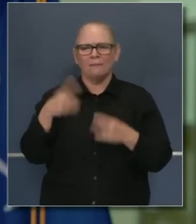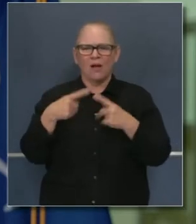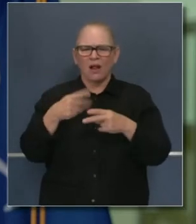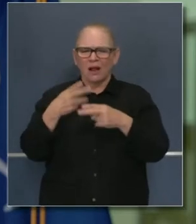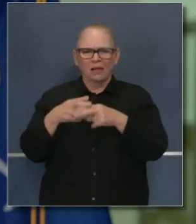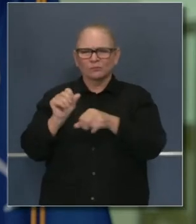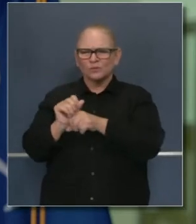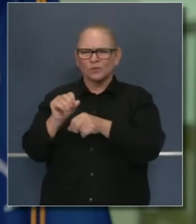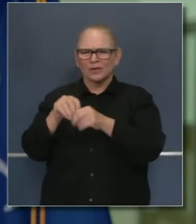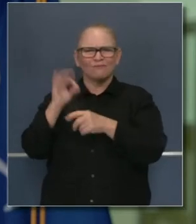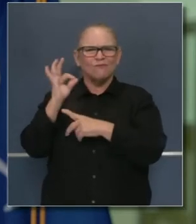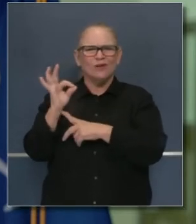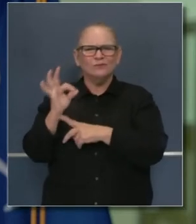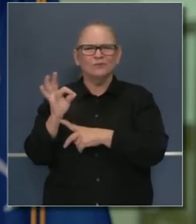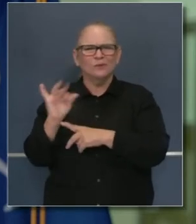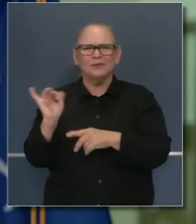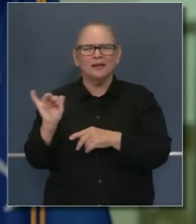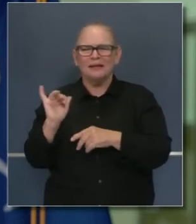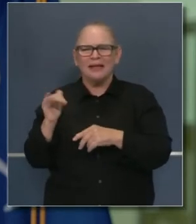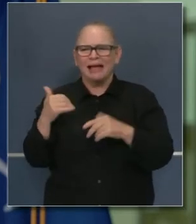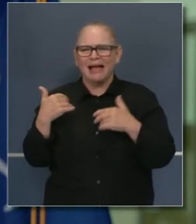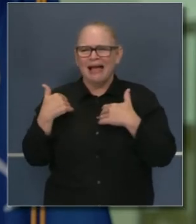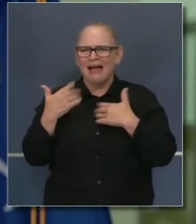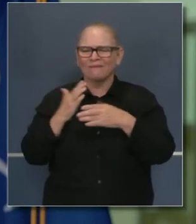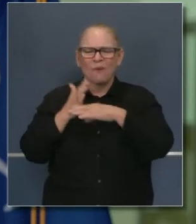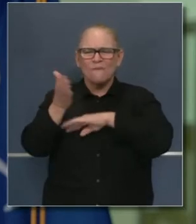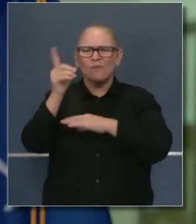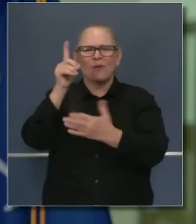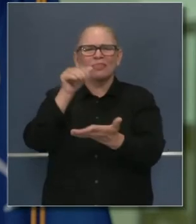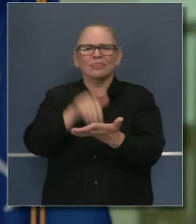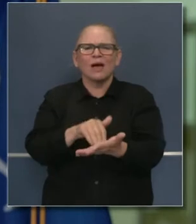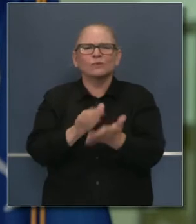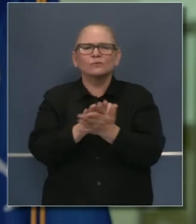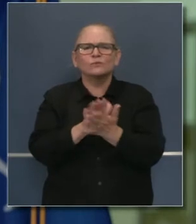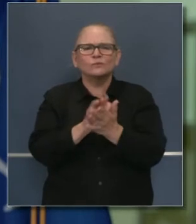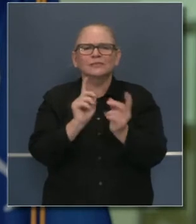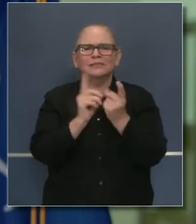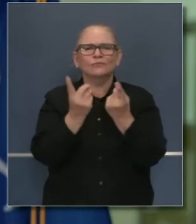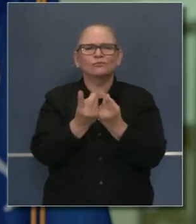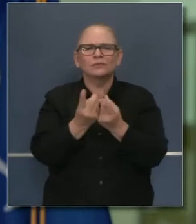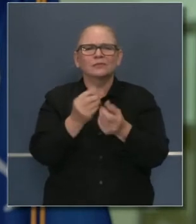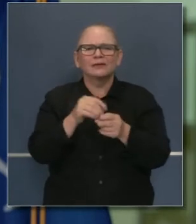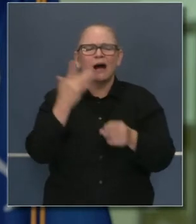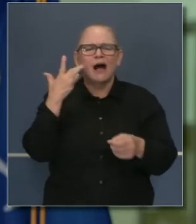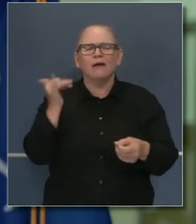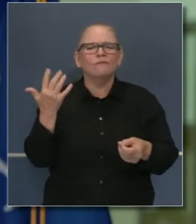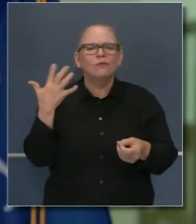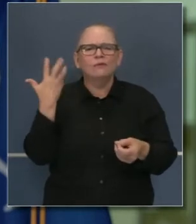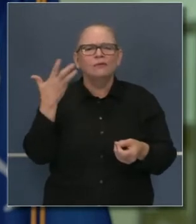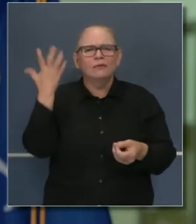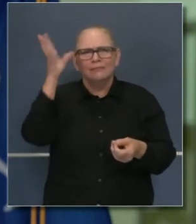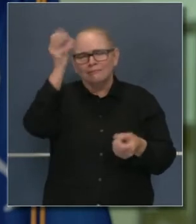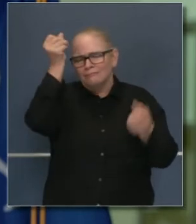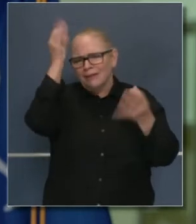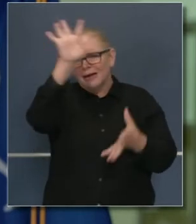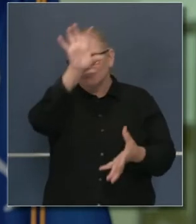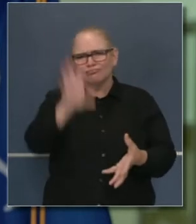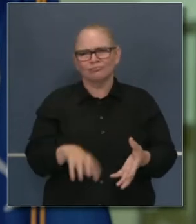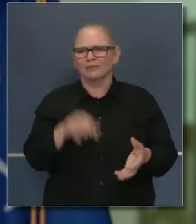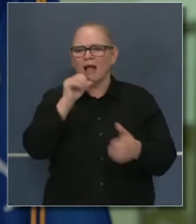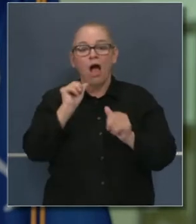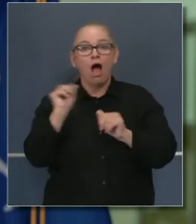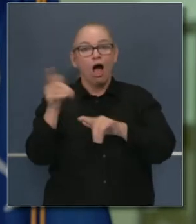O sea, en cada comunidad, pues tenemos más de mil distritos escolares en el estado. Ustedes verán que hay